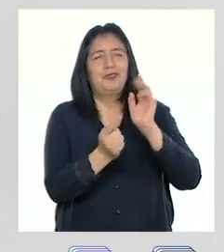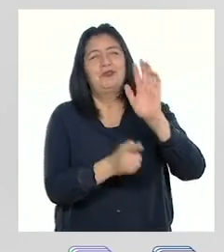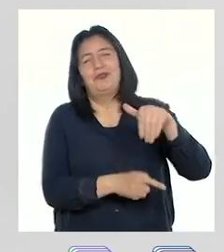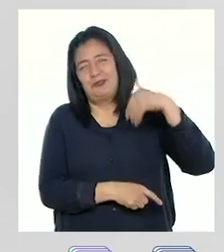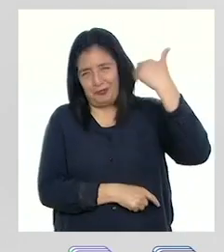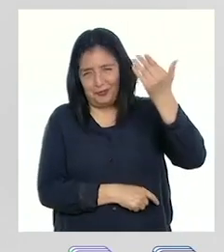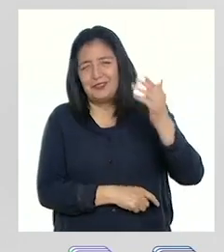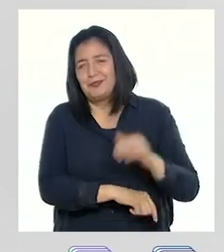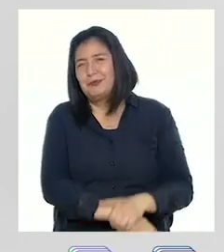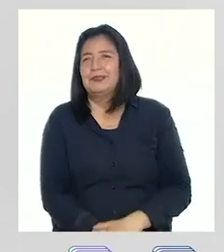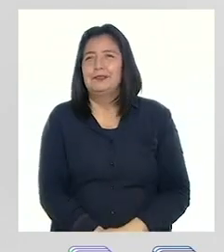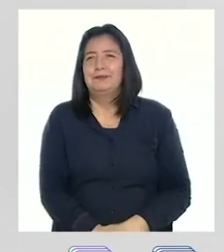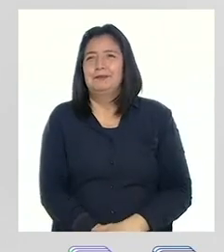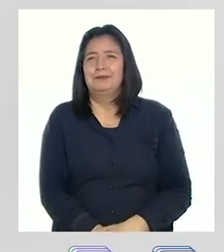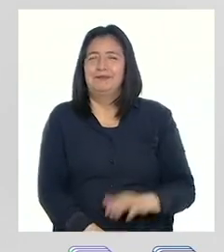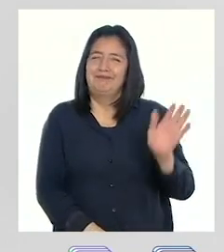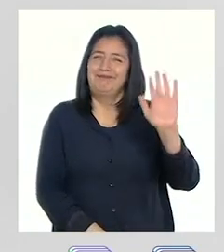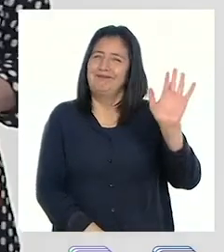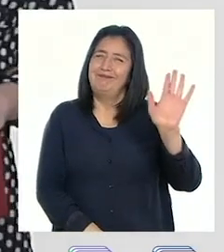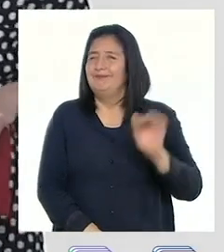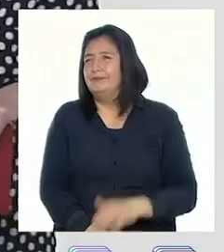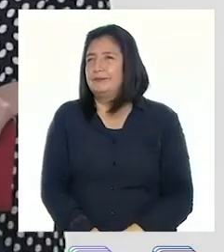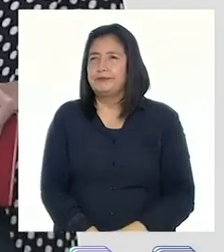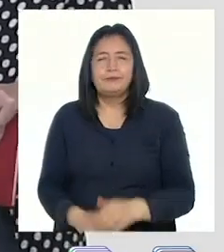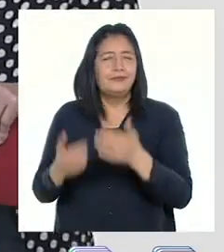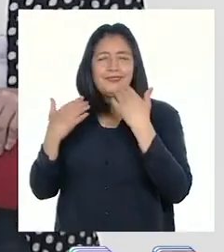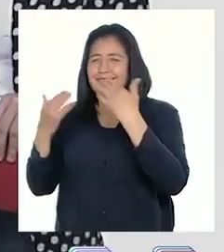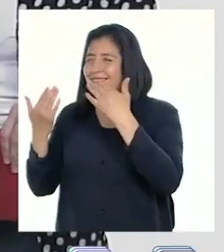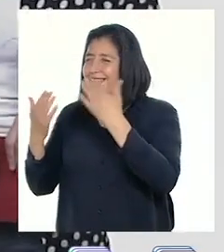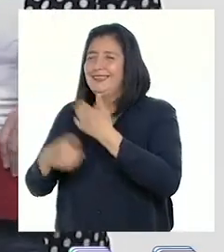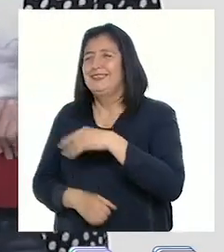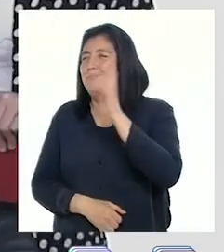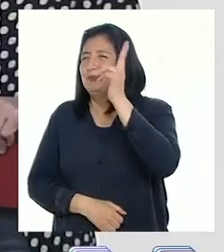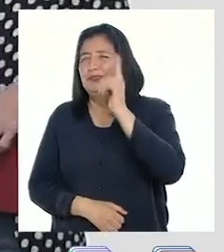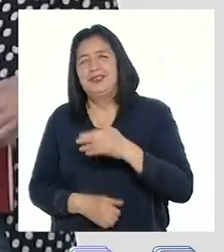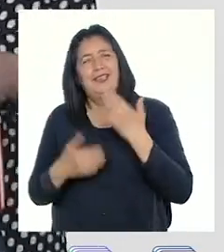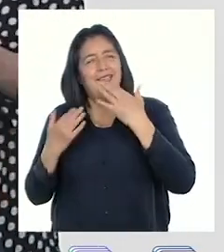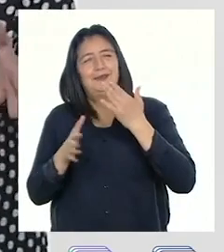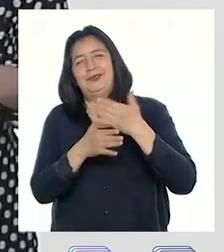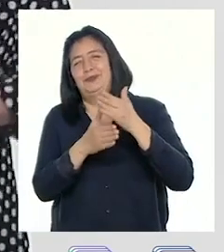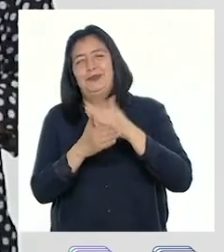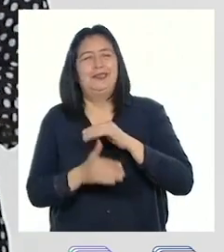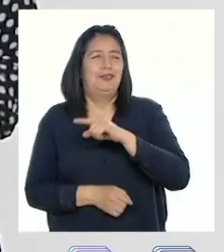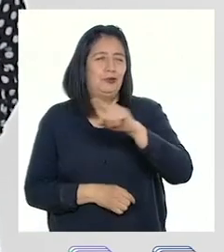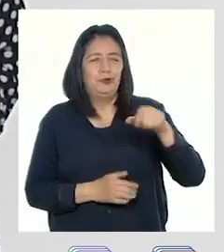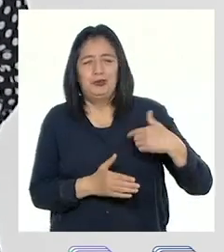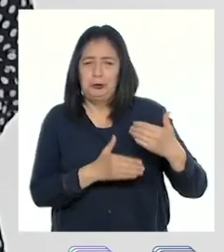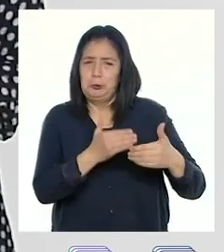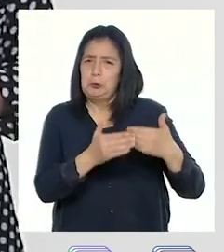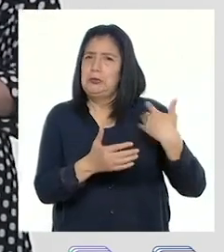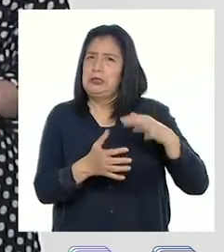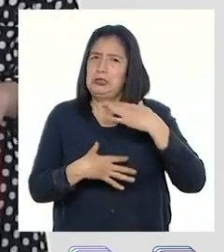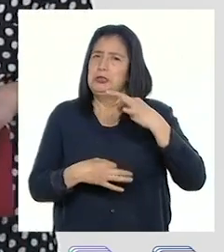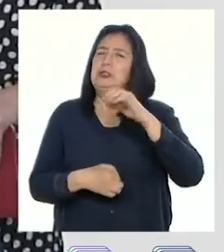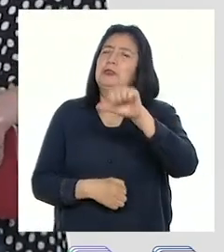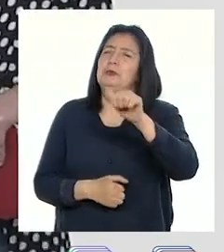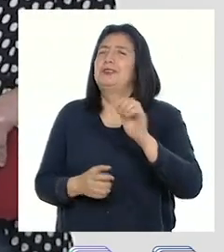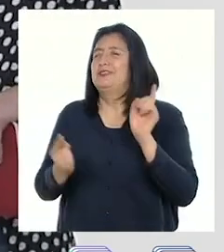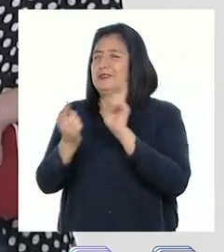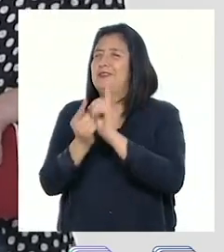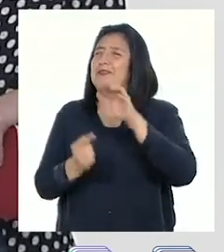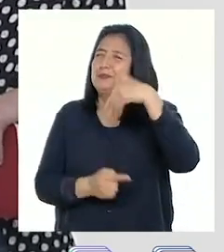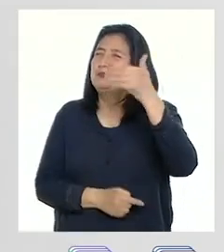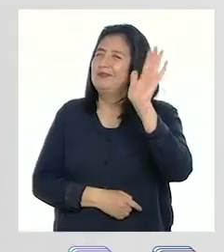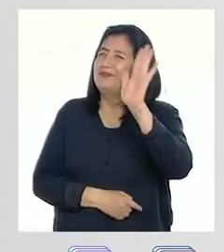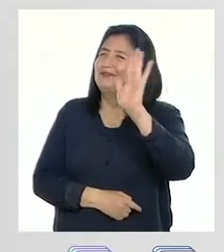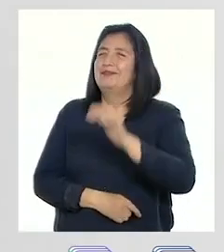en una próxima oportunidad. ¡Chao! Muchas gracias, profesor. Gracias por compartir todo este proceso tan interesante. ¡Hasta pronto!